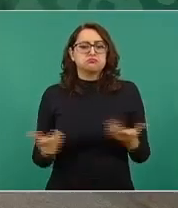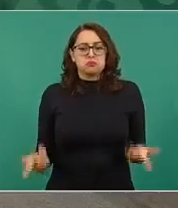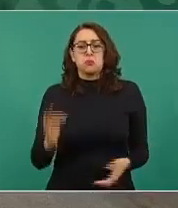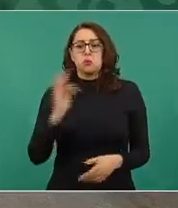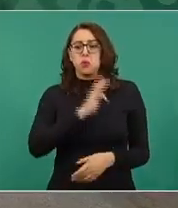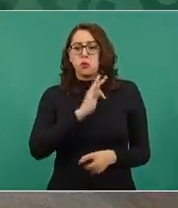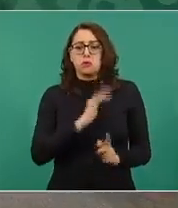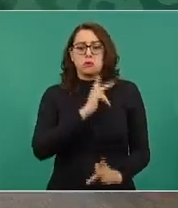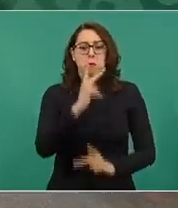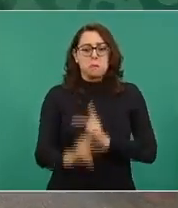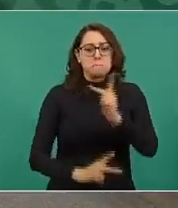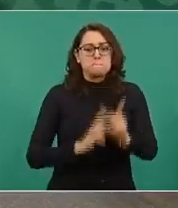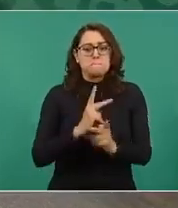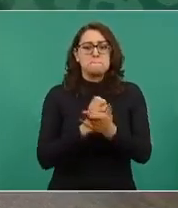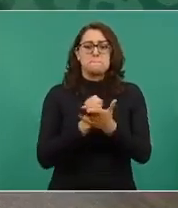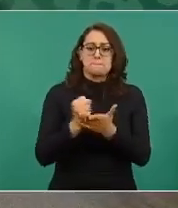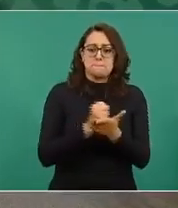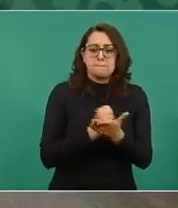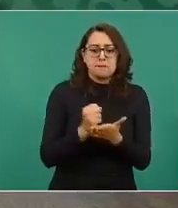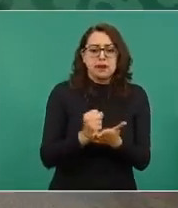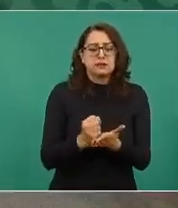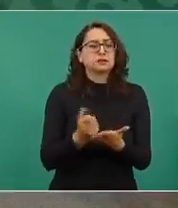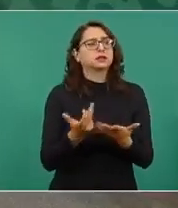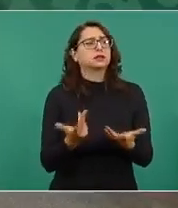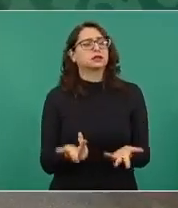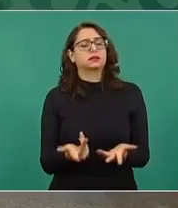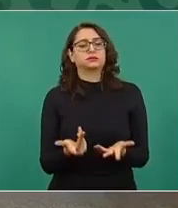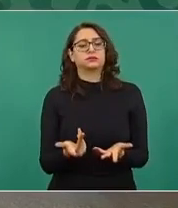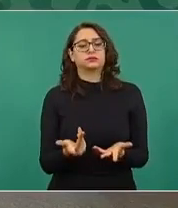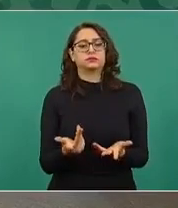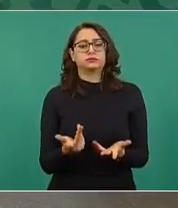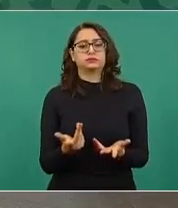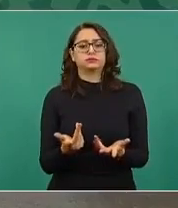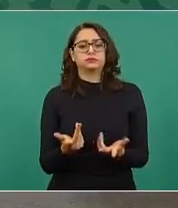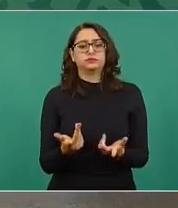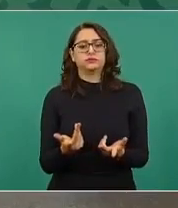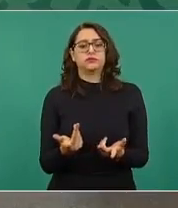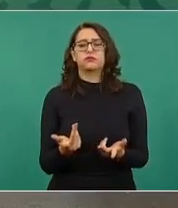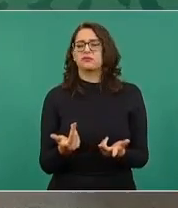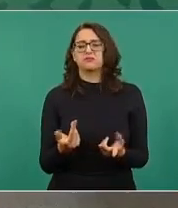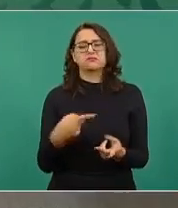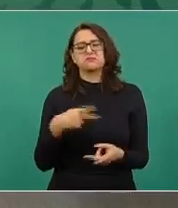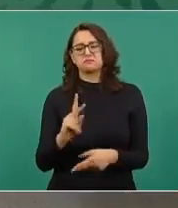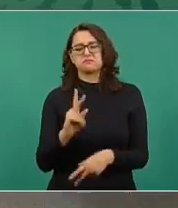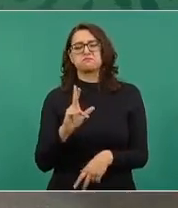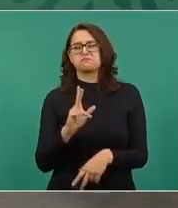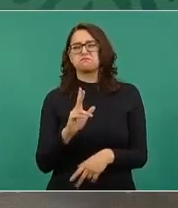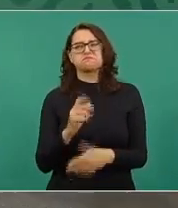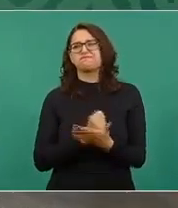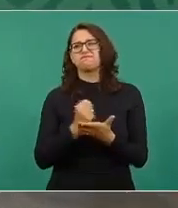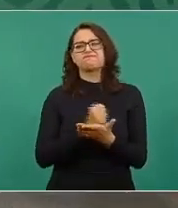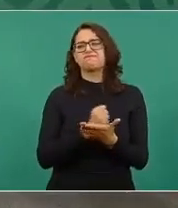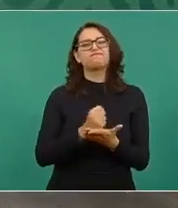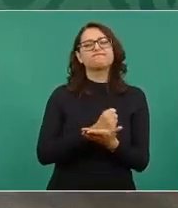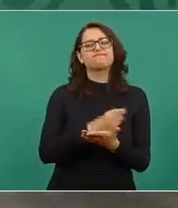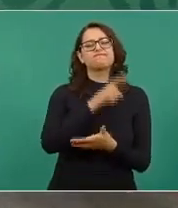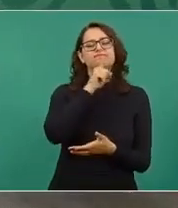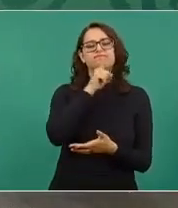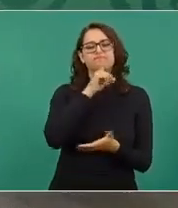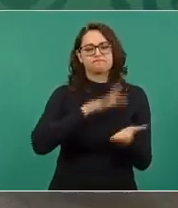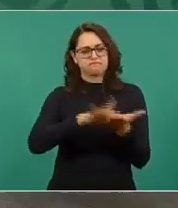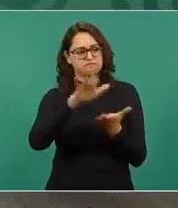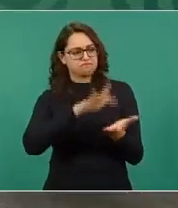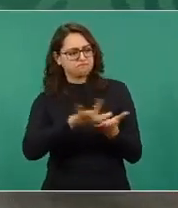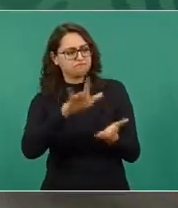más que nada apoyos para vivienda.